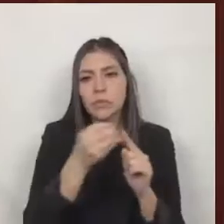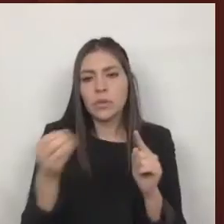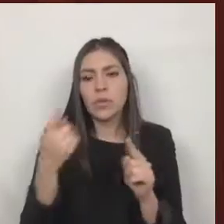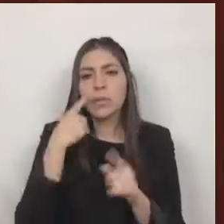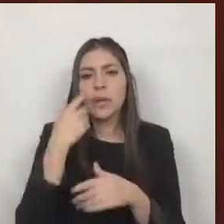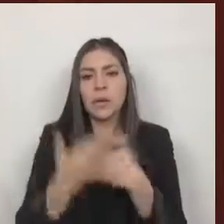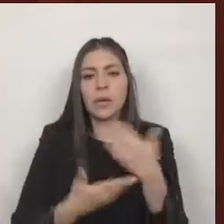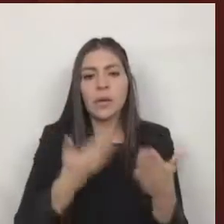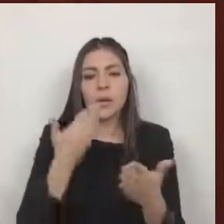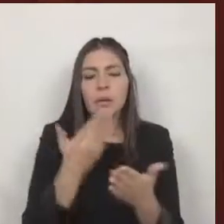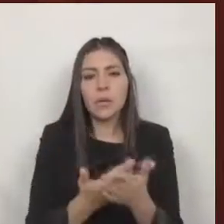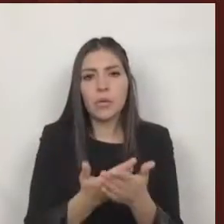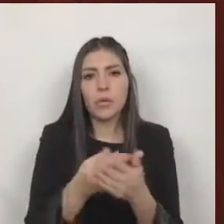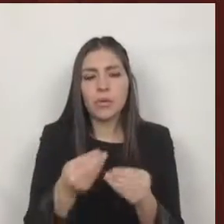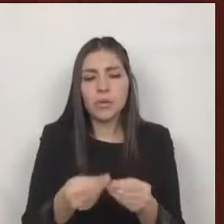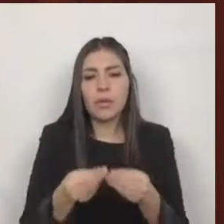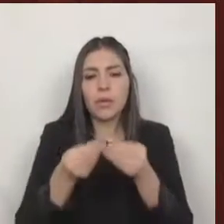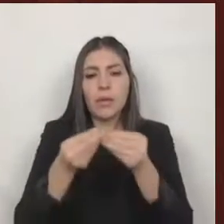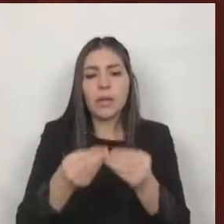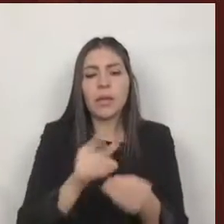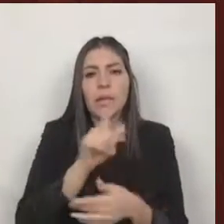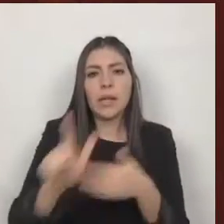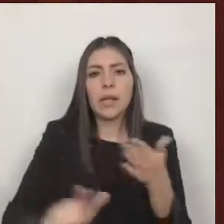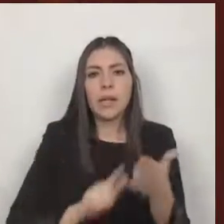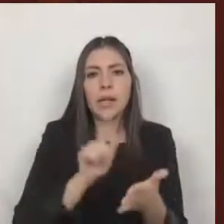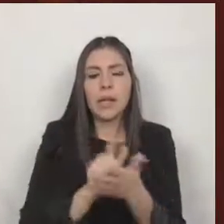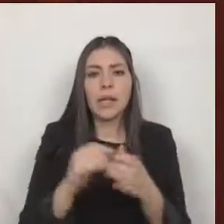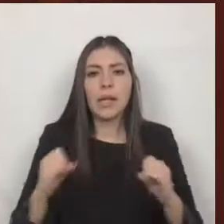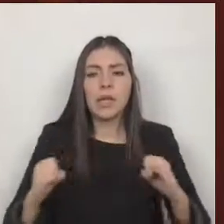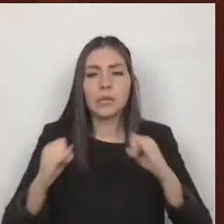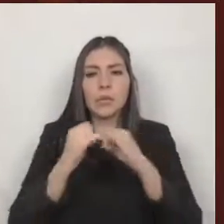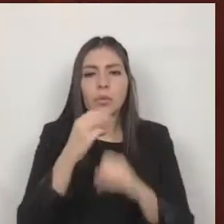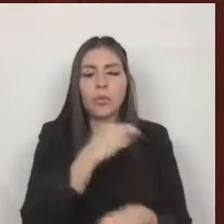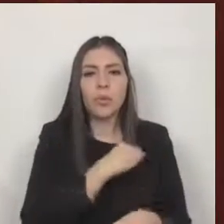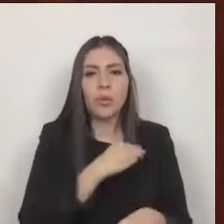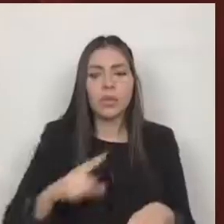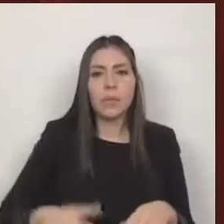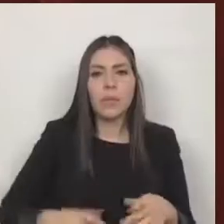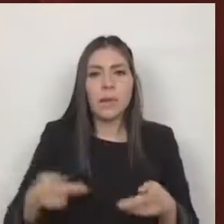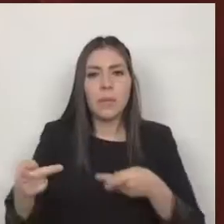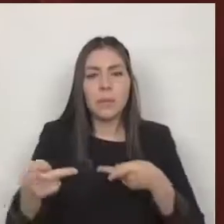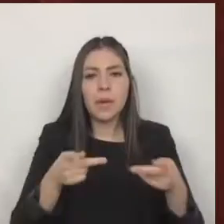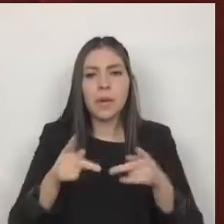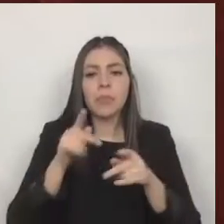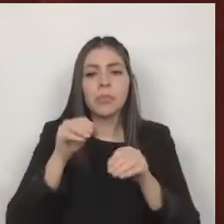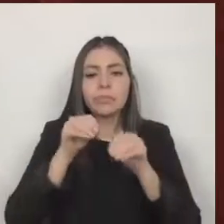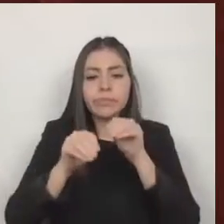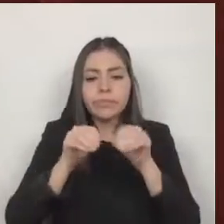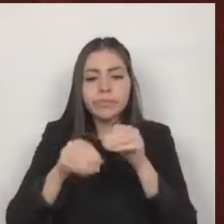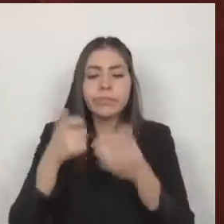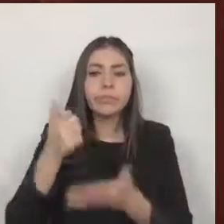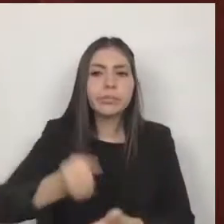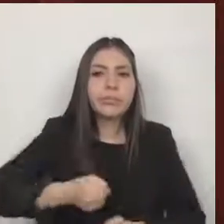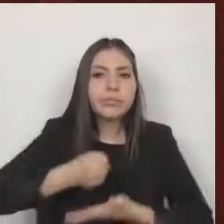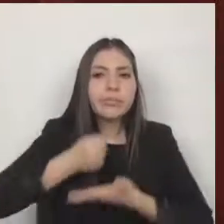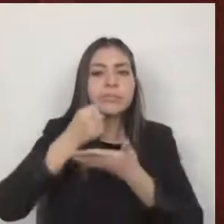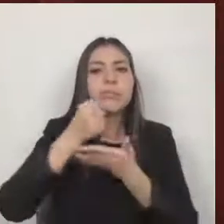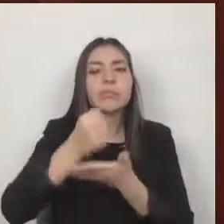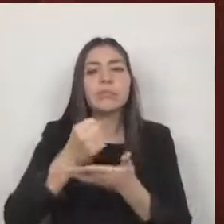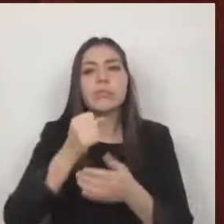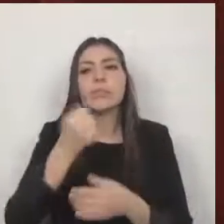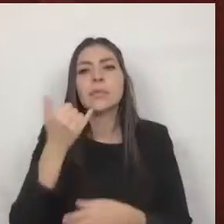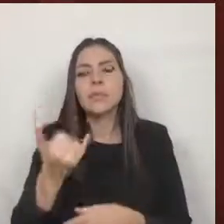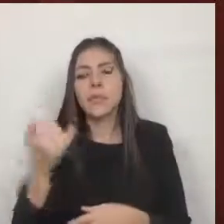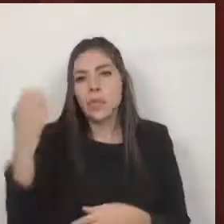presente propuesta de la ley de institutos municipales de planeación programación presupuestación y evaluación